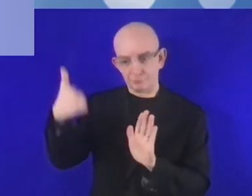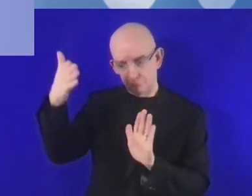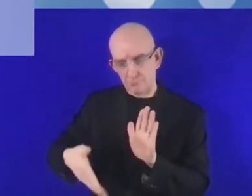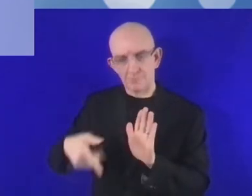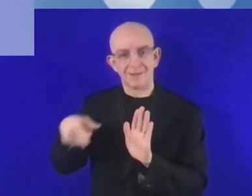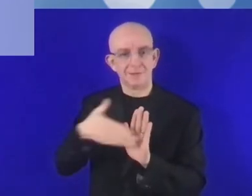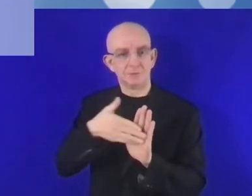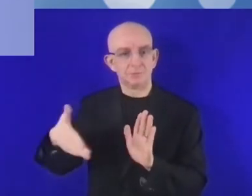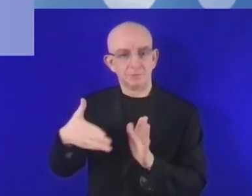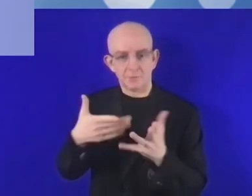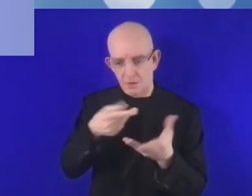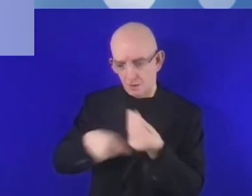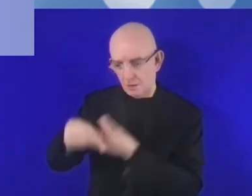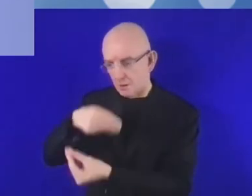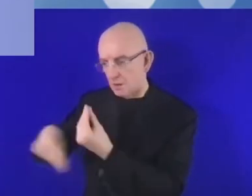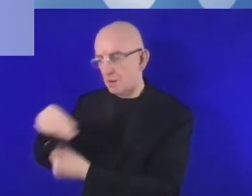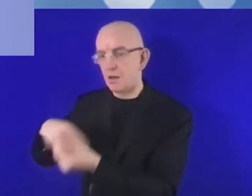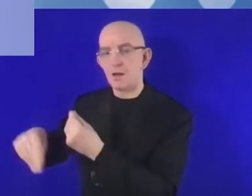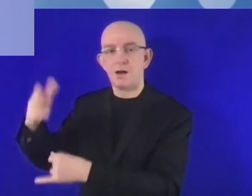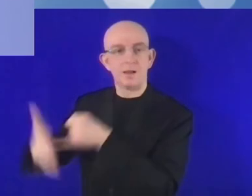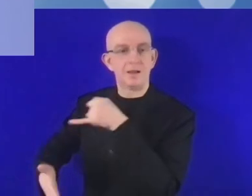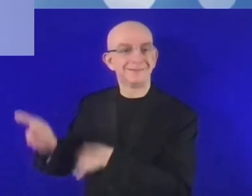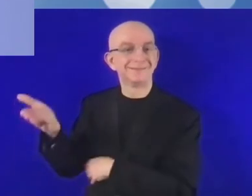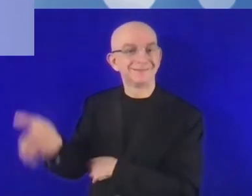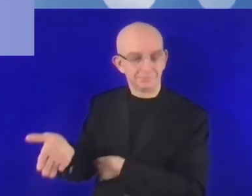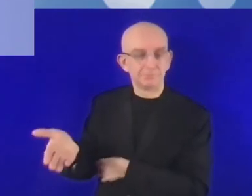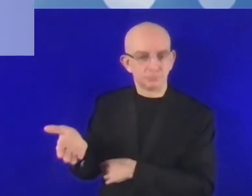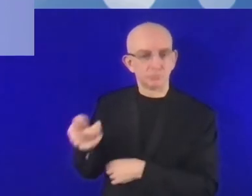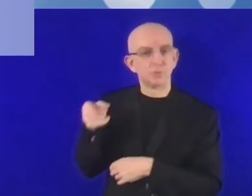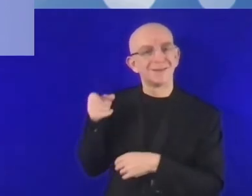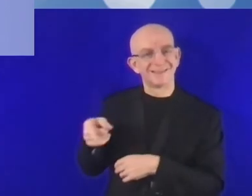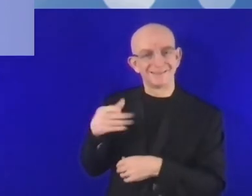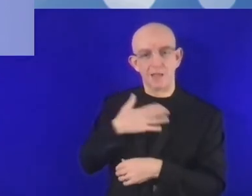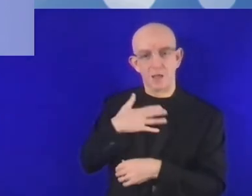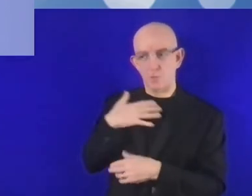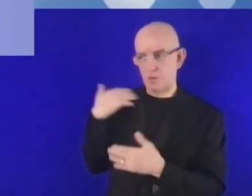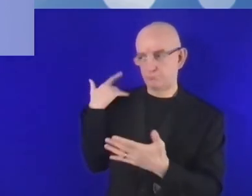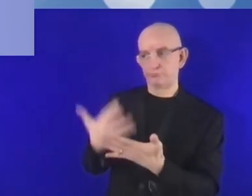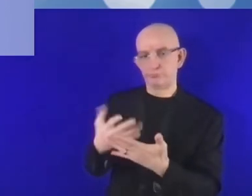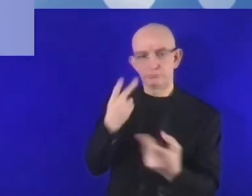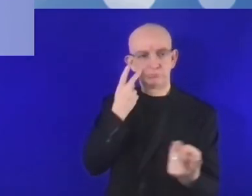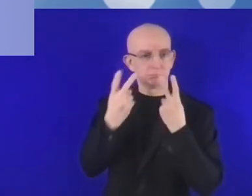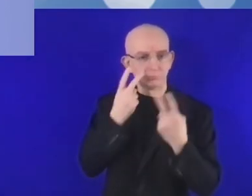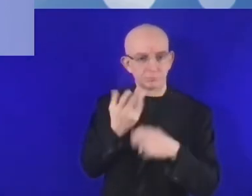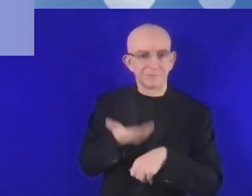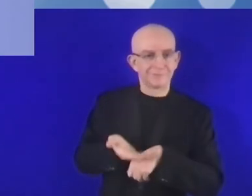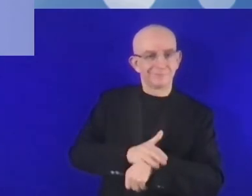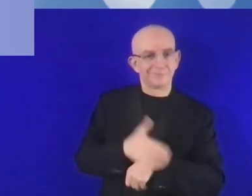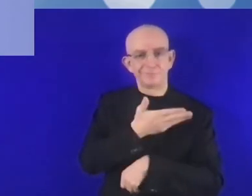Así que se puede decir que acompañamos a nuestros proyectos desde el primero hasta el último